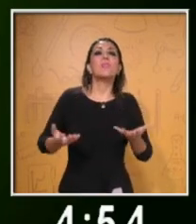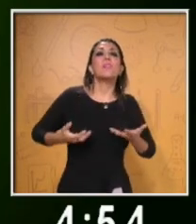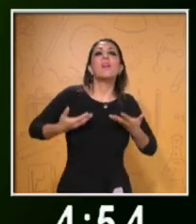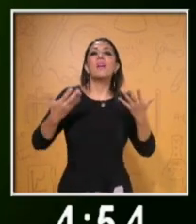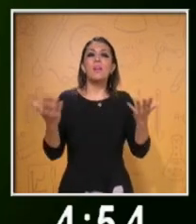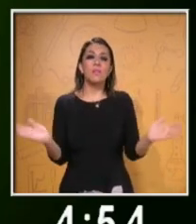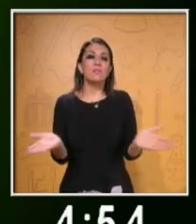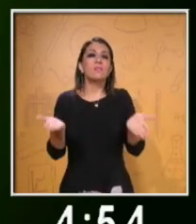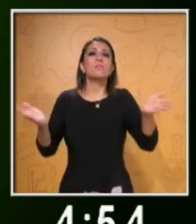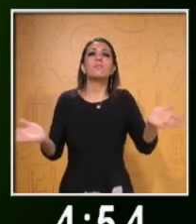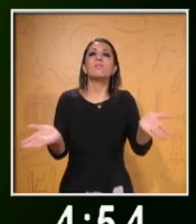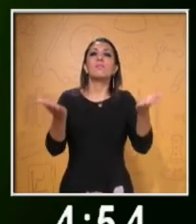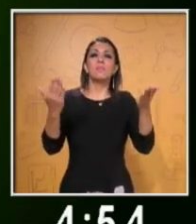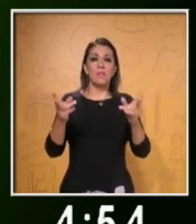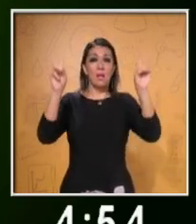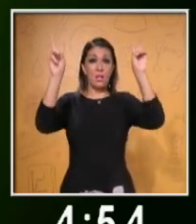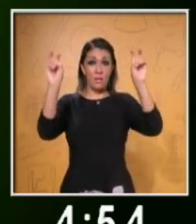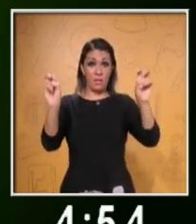temática que expone.